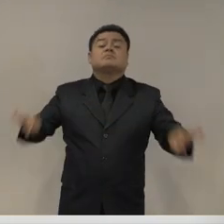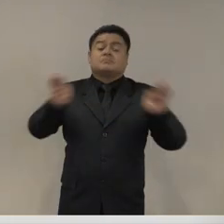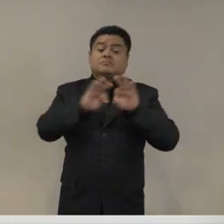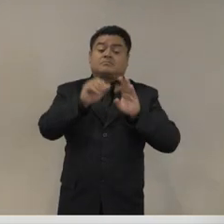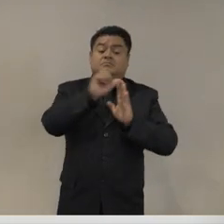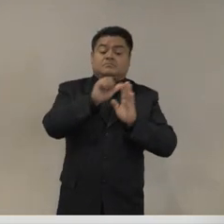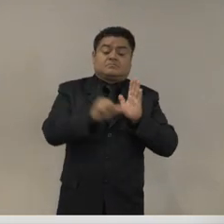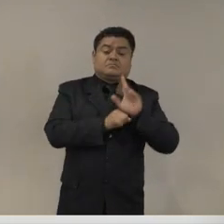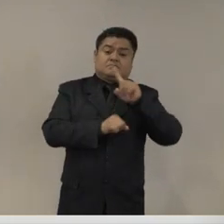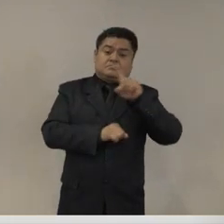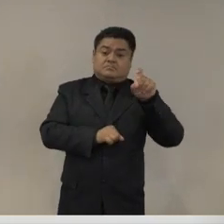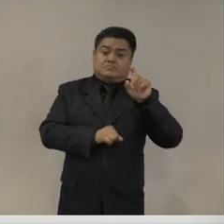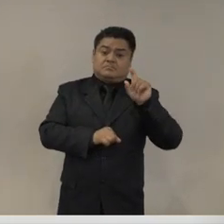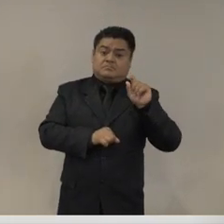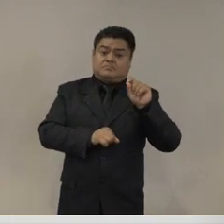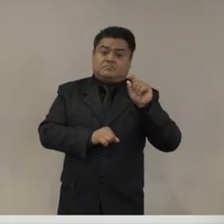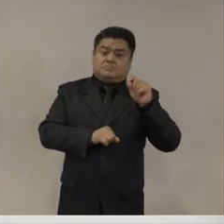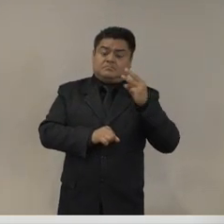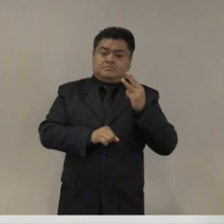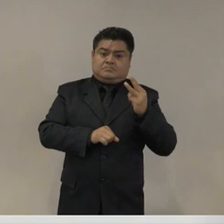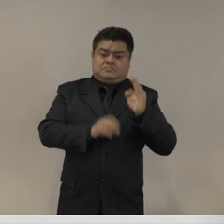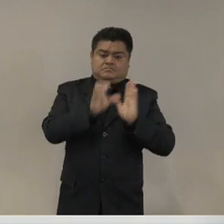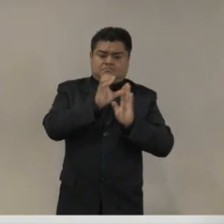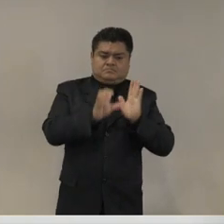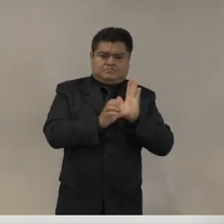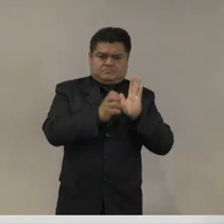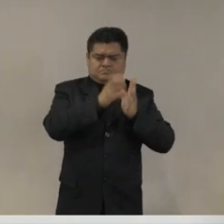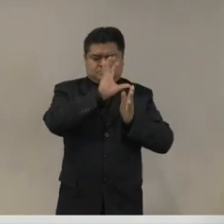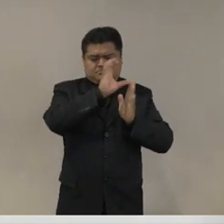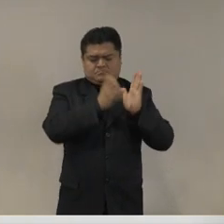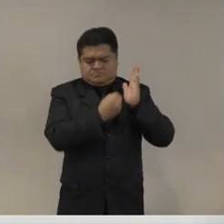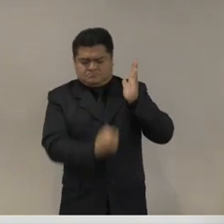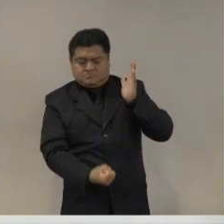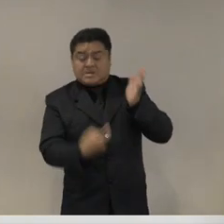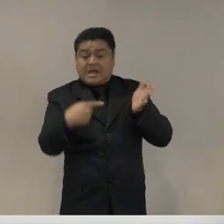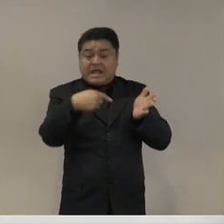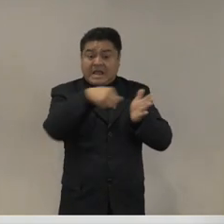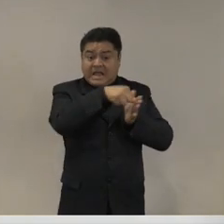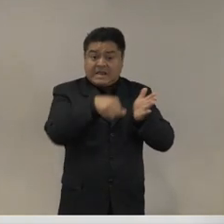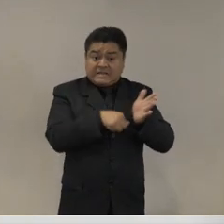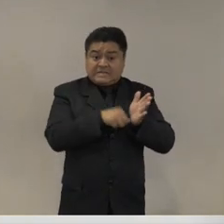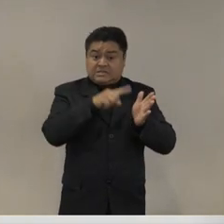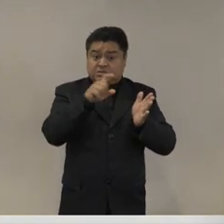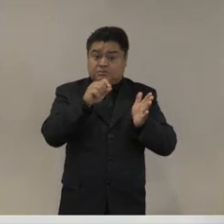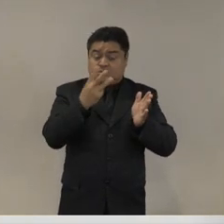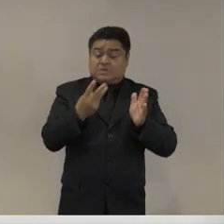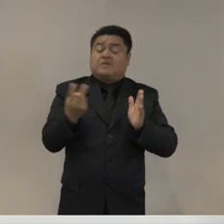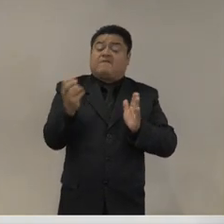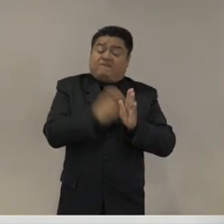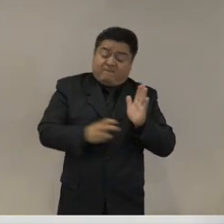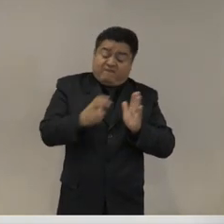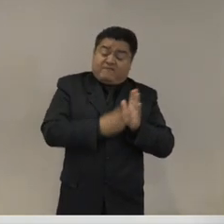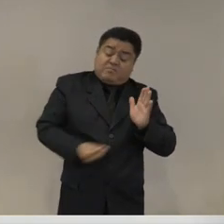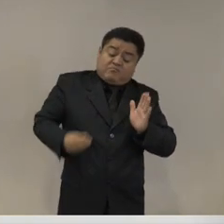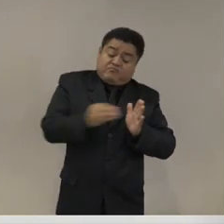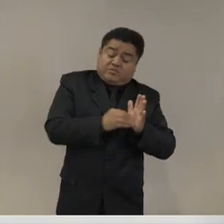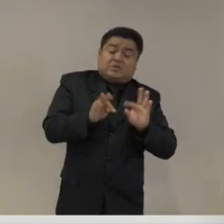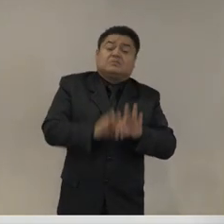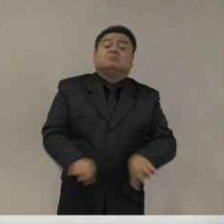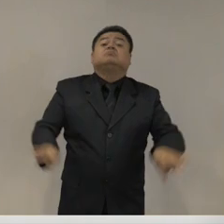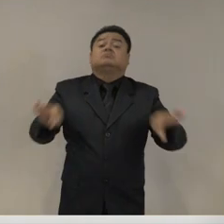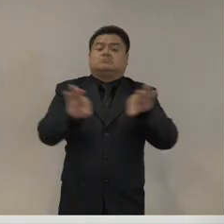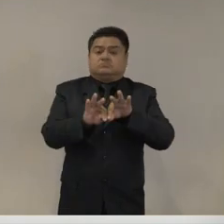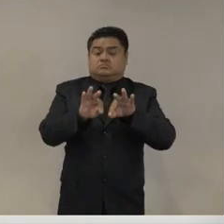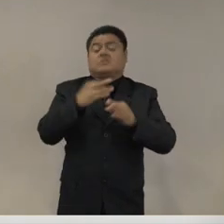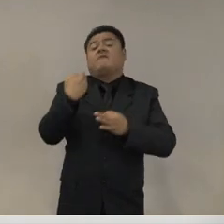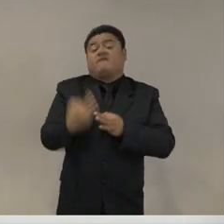constitucional porque de no brindársele a los a las policías todas las prestaciones